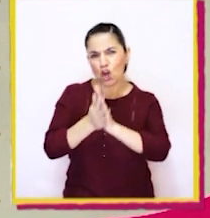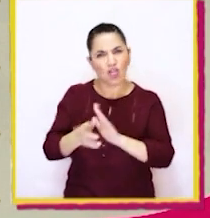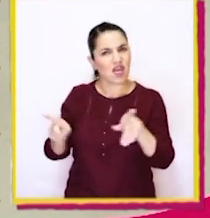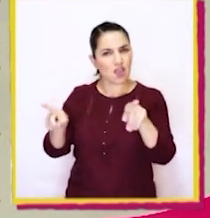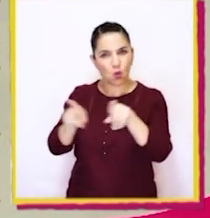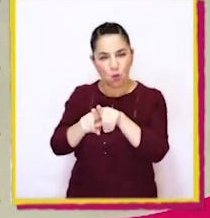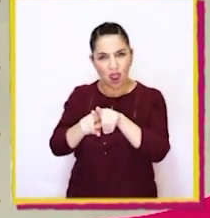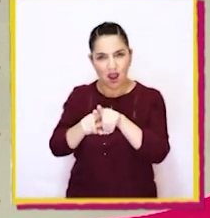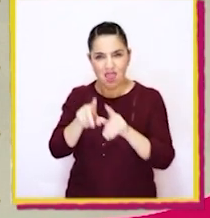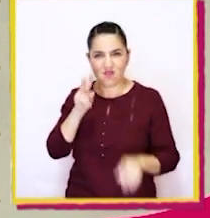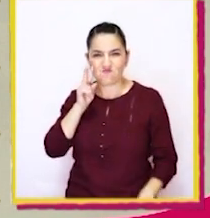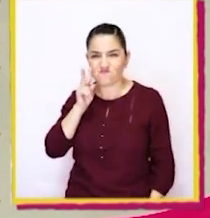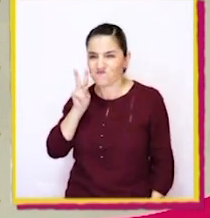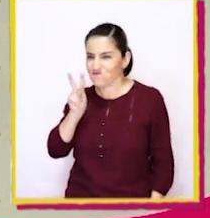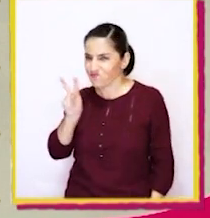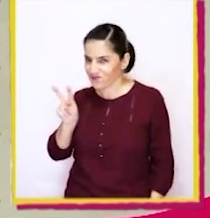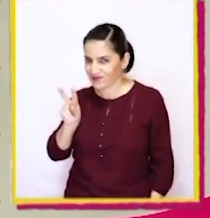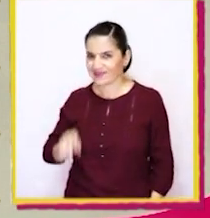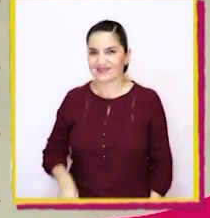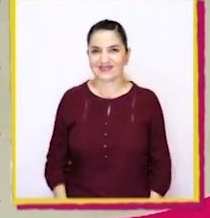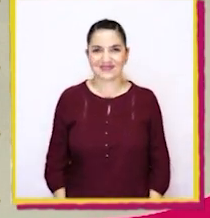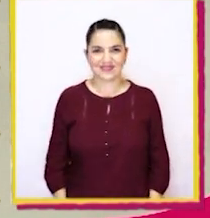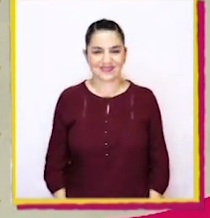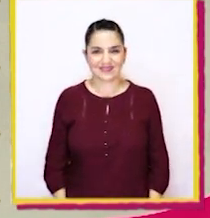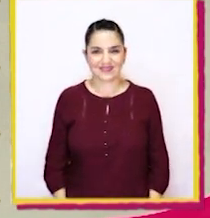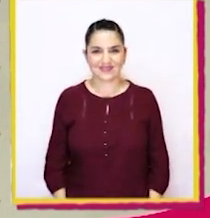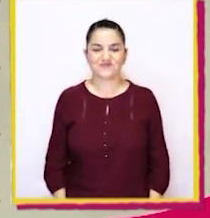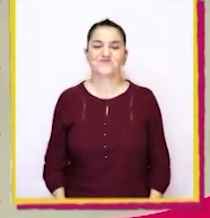todas iguales? Observen bien.